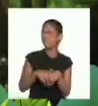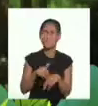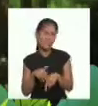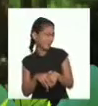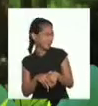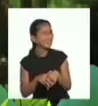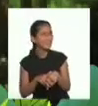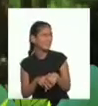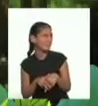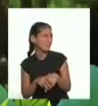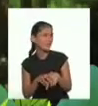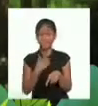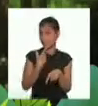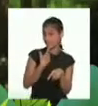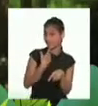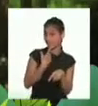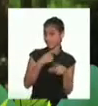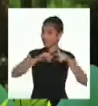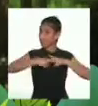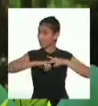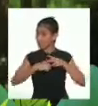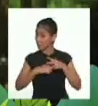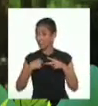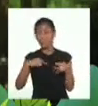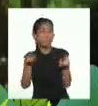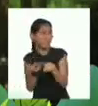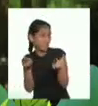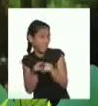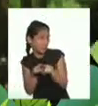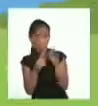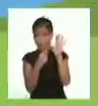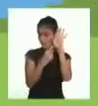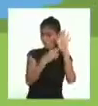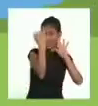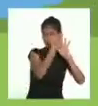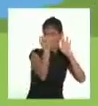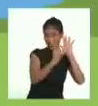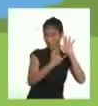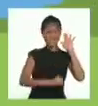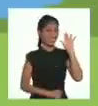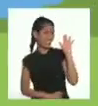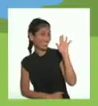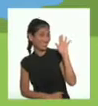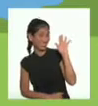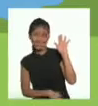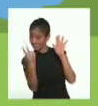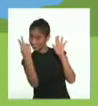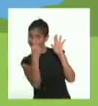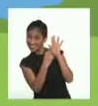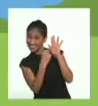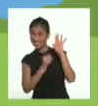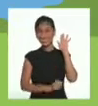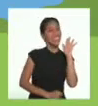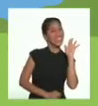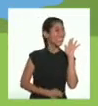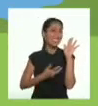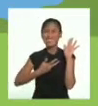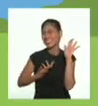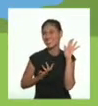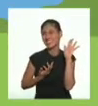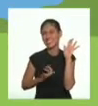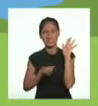Pero... Para empezar, yo también mostraré una imagen. Viendo esta imagen.